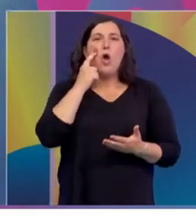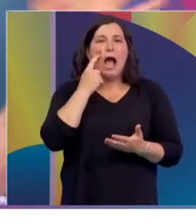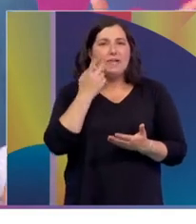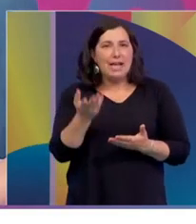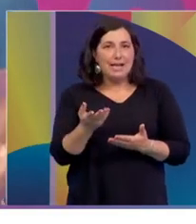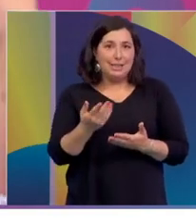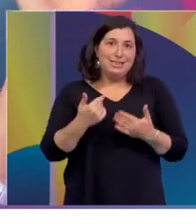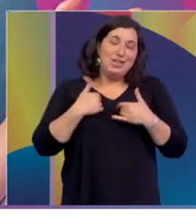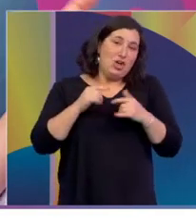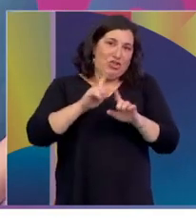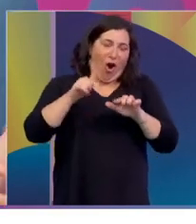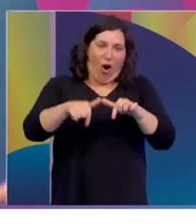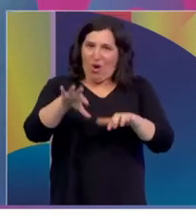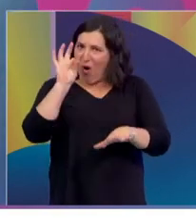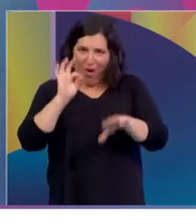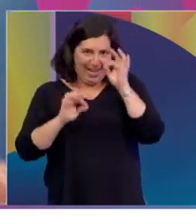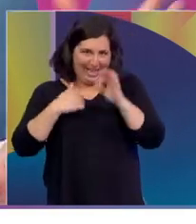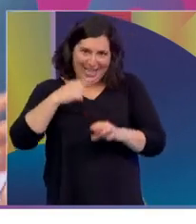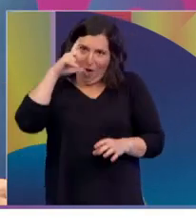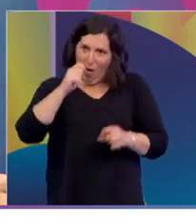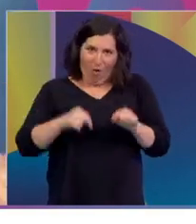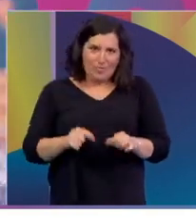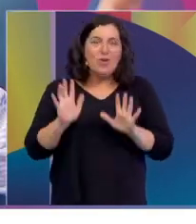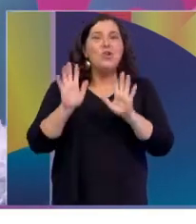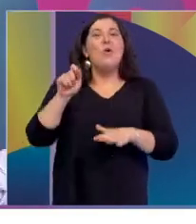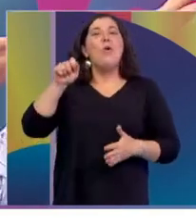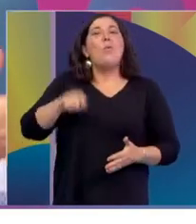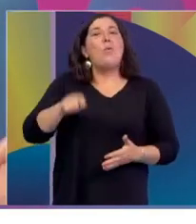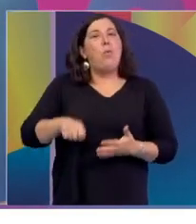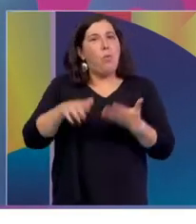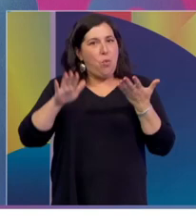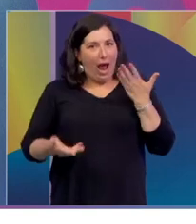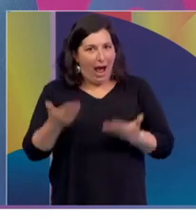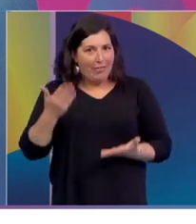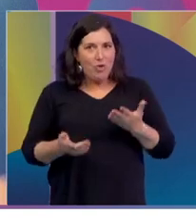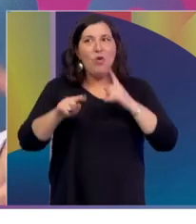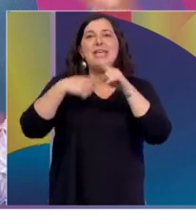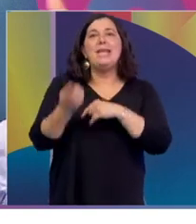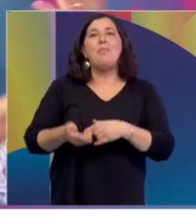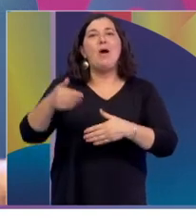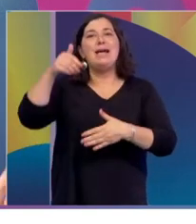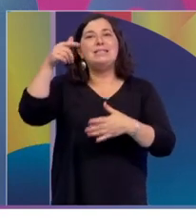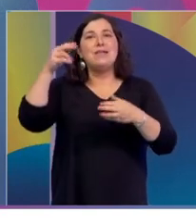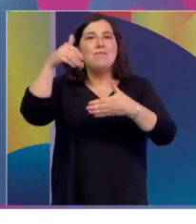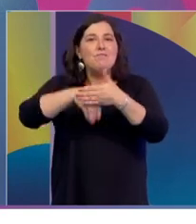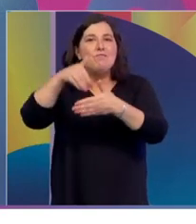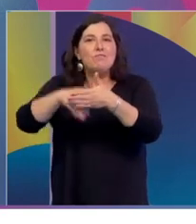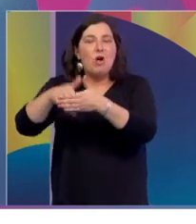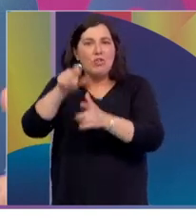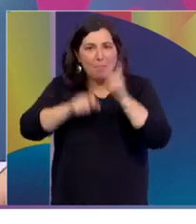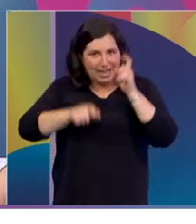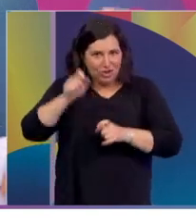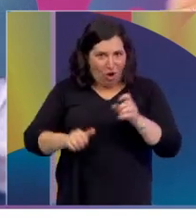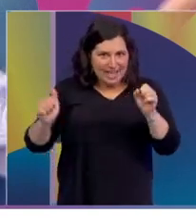no fui la que la elegí, fue el jurado de honor que eligió a los cuatro finalistas y después el público el que eligió a ella como ganadora. Pero creo que las cosas que nos han comentado y destacaban